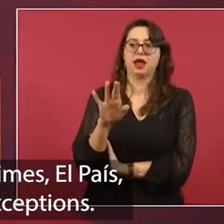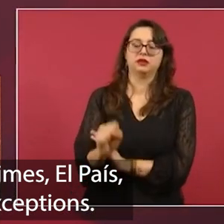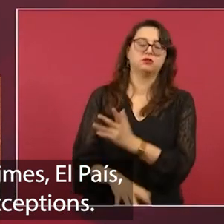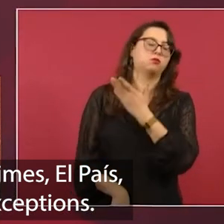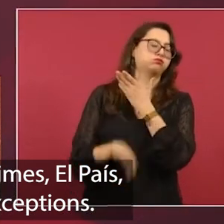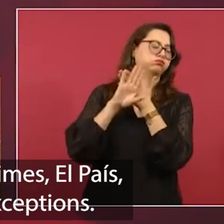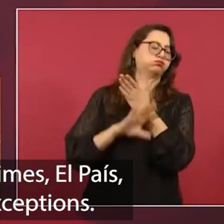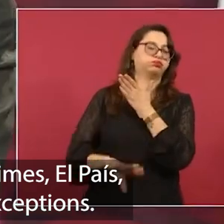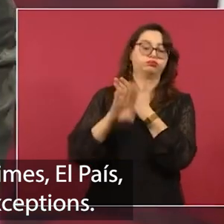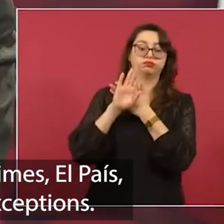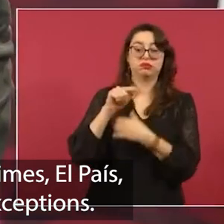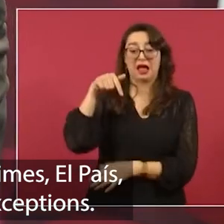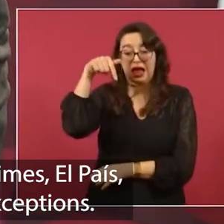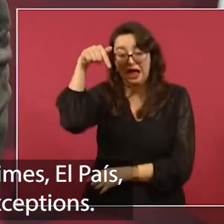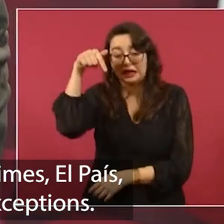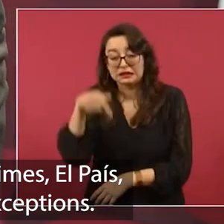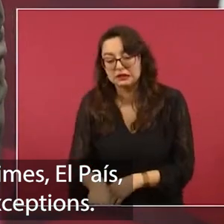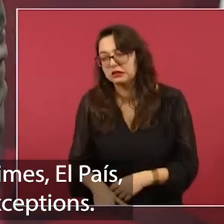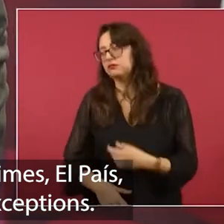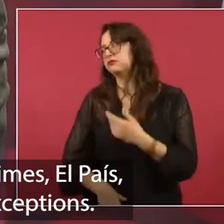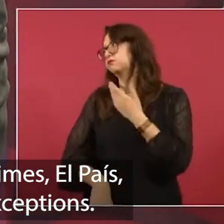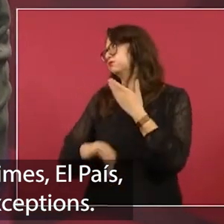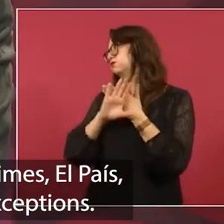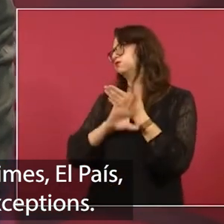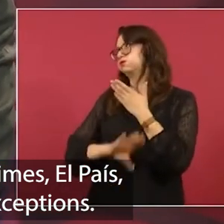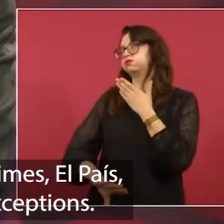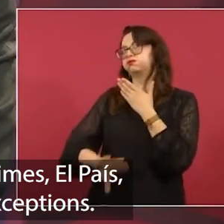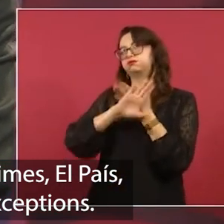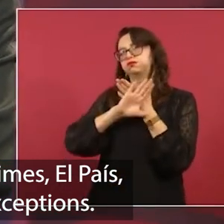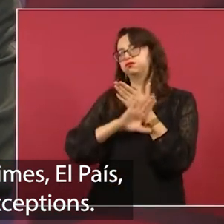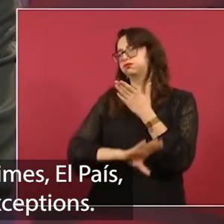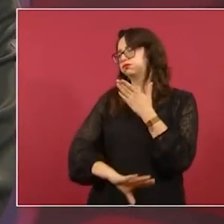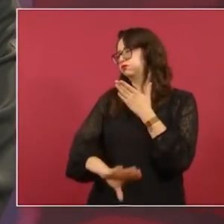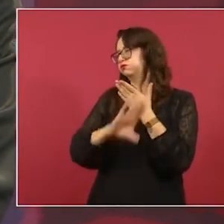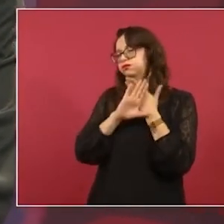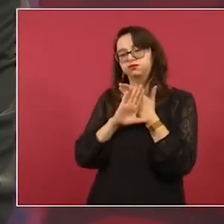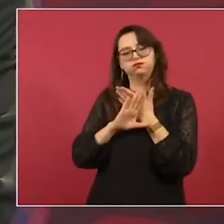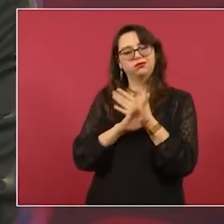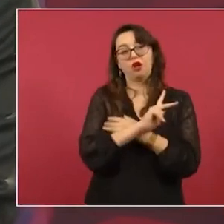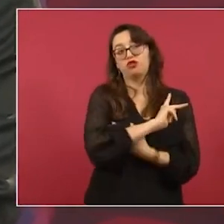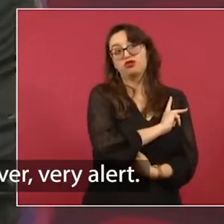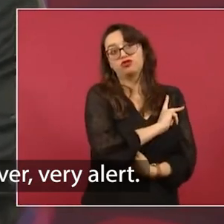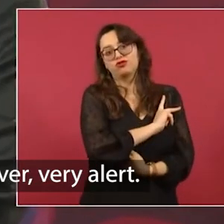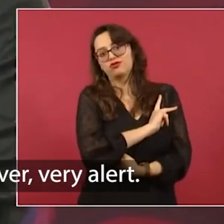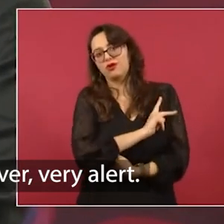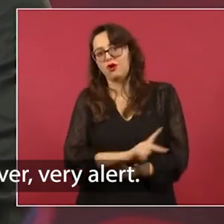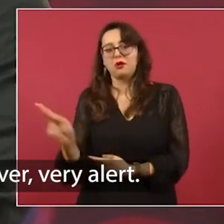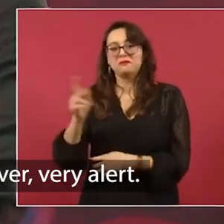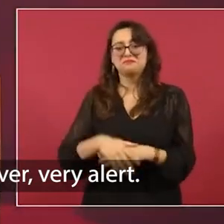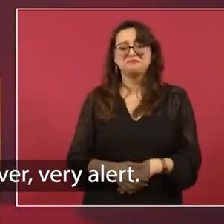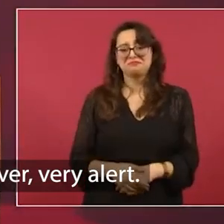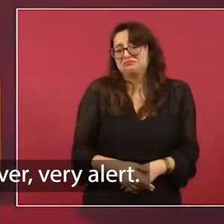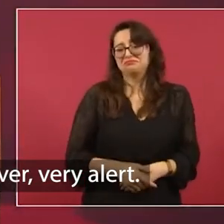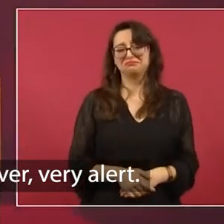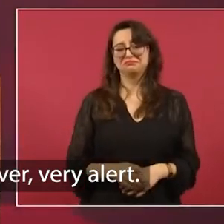Y aquí, todos, con honrosas excepciones. No pasa nada.